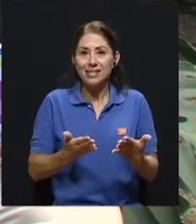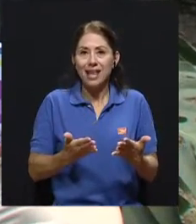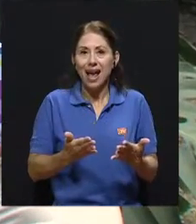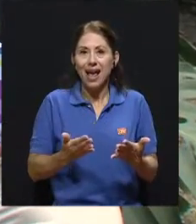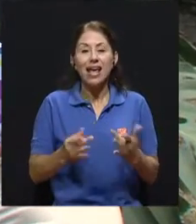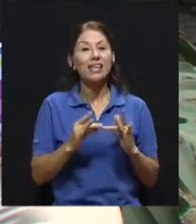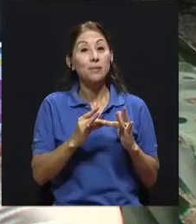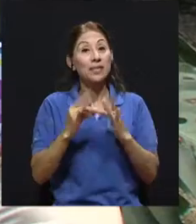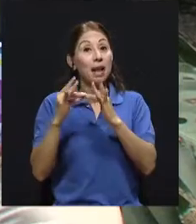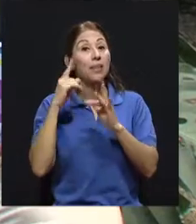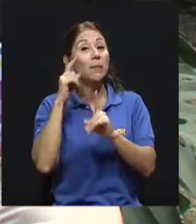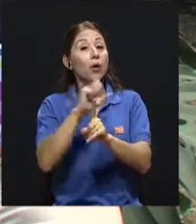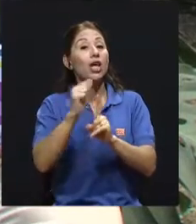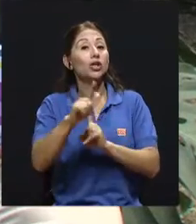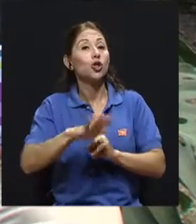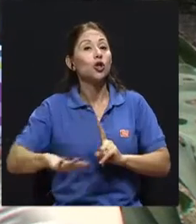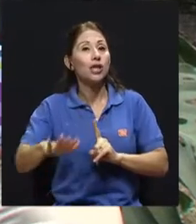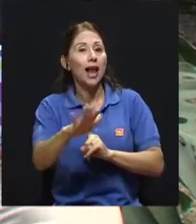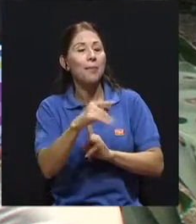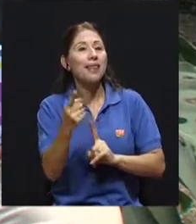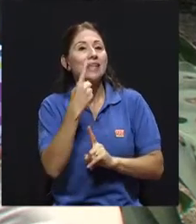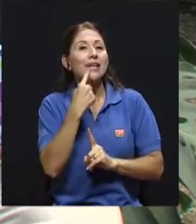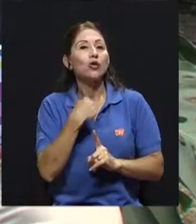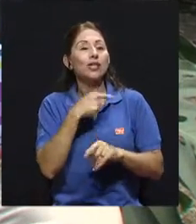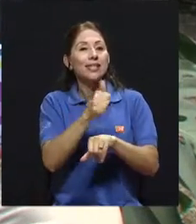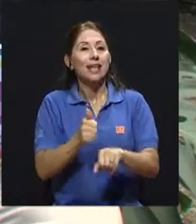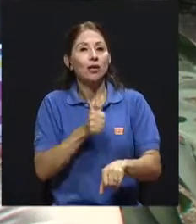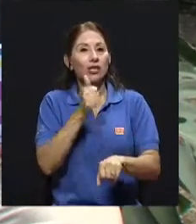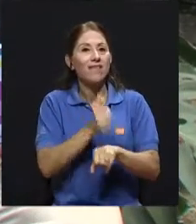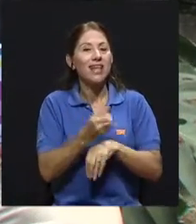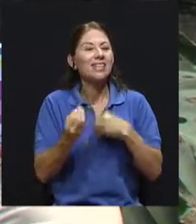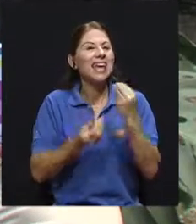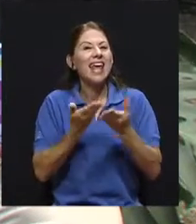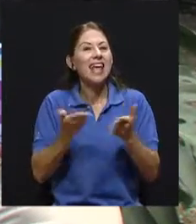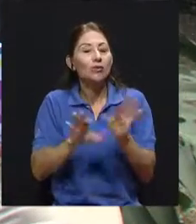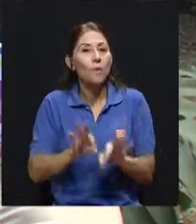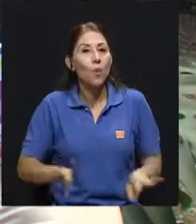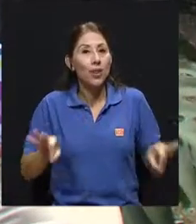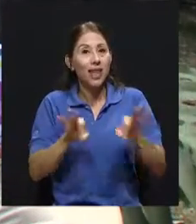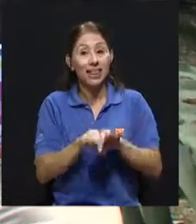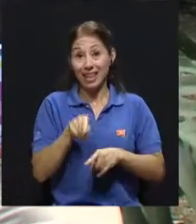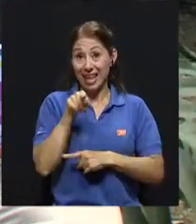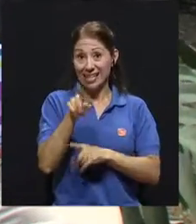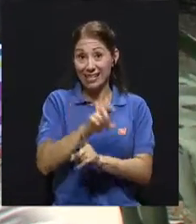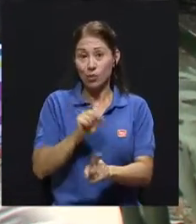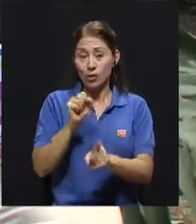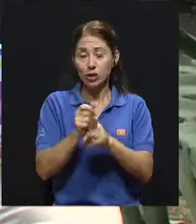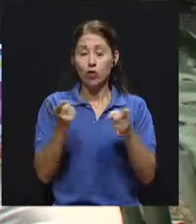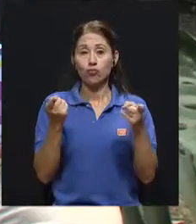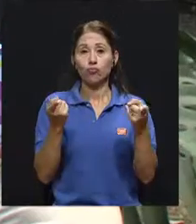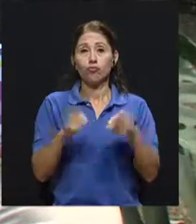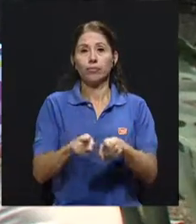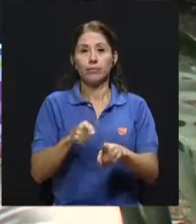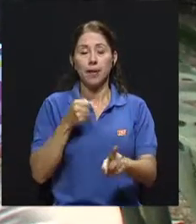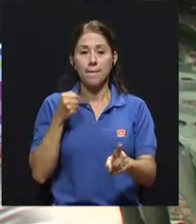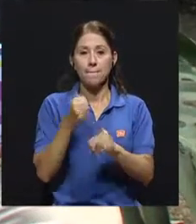como relevante, va a tener un impacto emocional en las personas. Esto quiere decir que podríamos